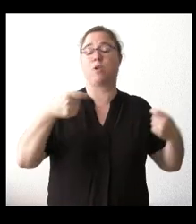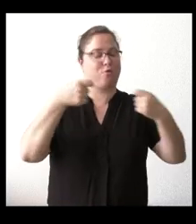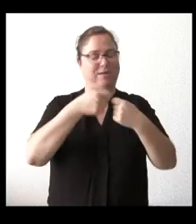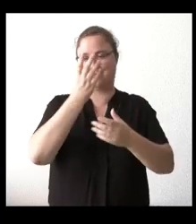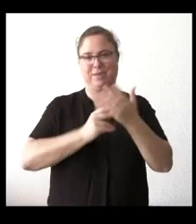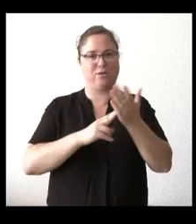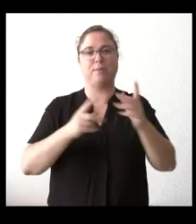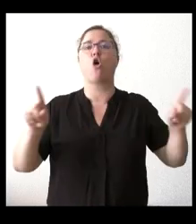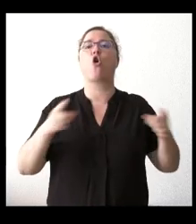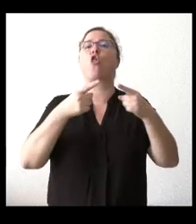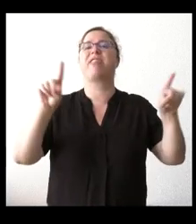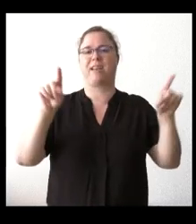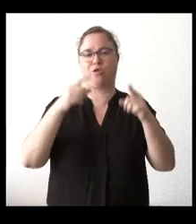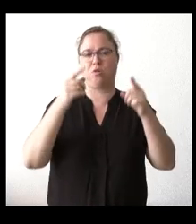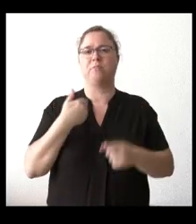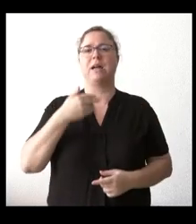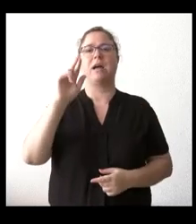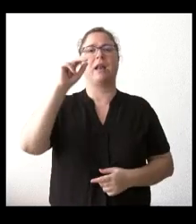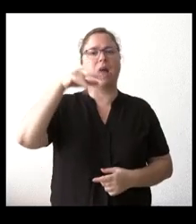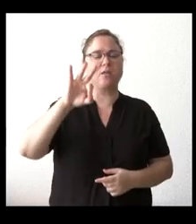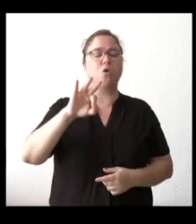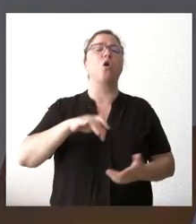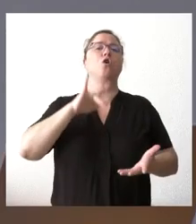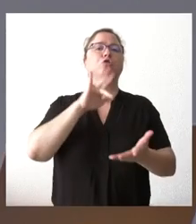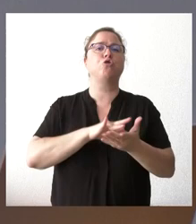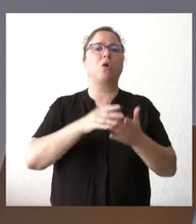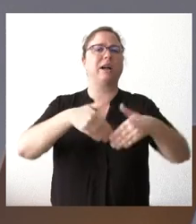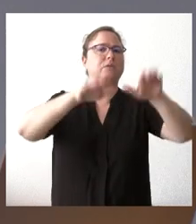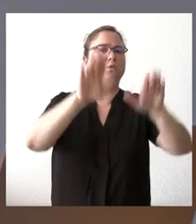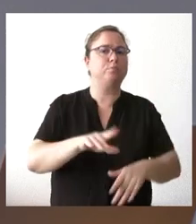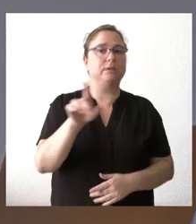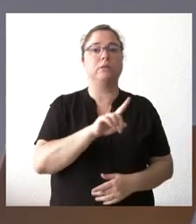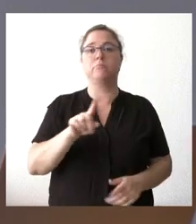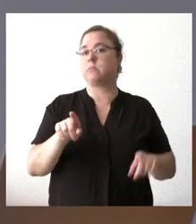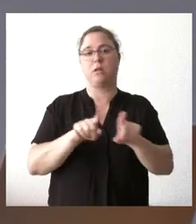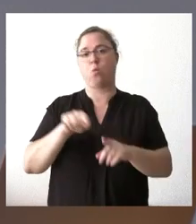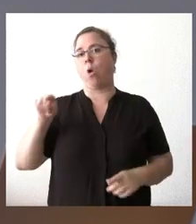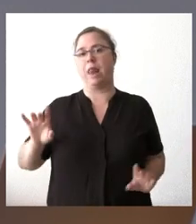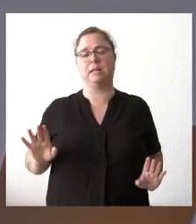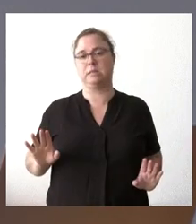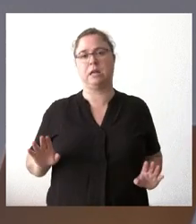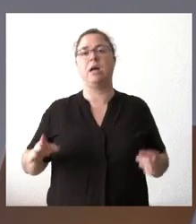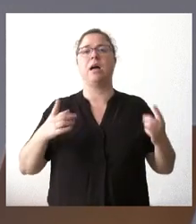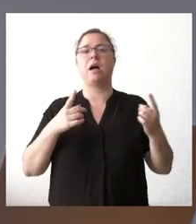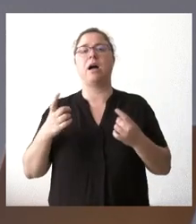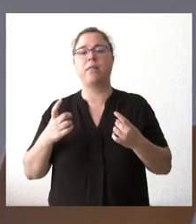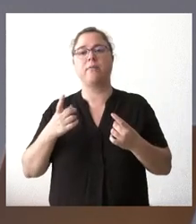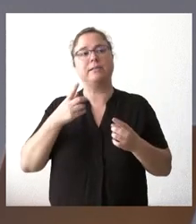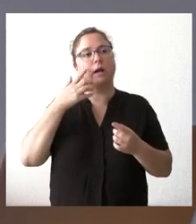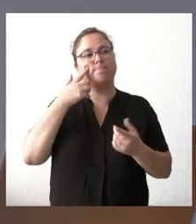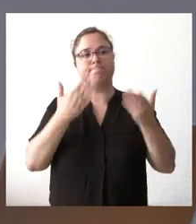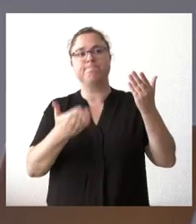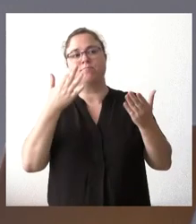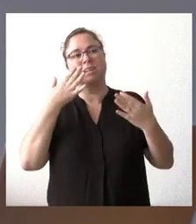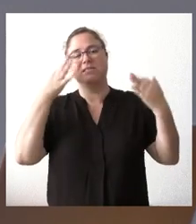de Riaño. No sé si también lo van a suspender o no. Bueno, se hará como en este, es decir, se va a evaluar la seguridad, las